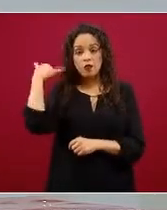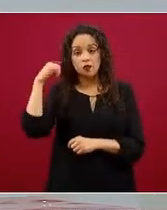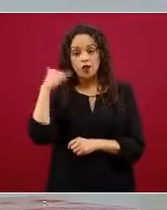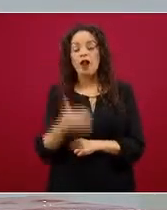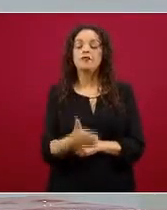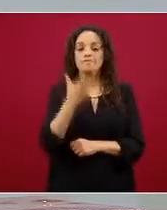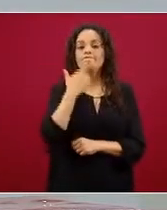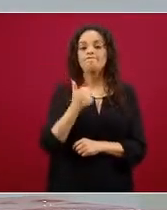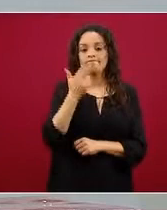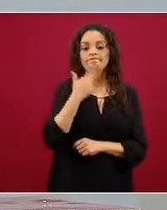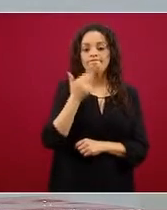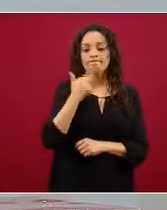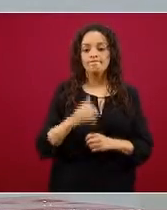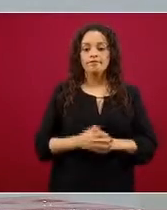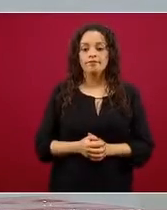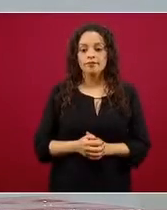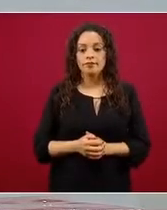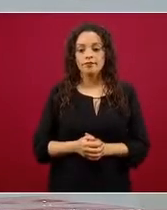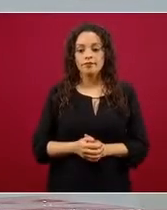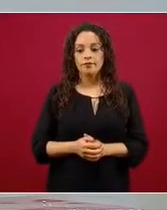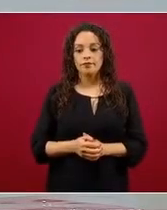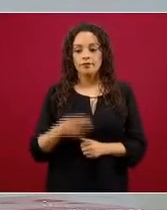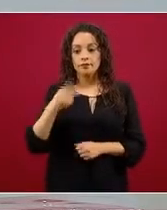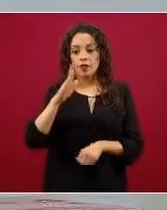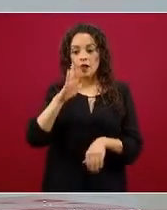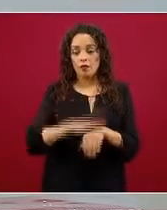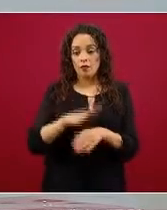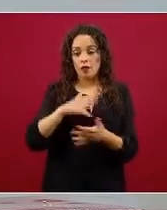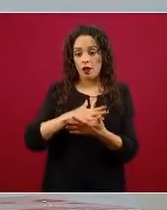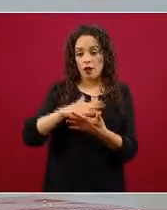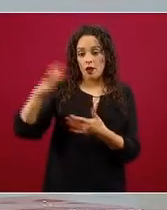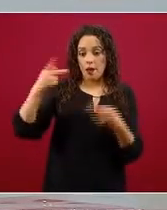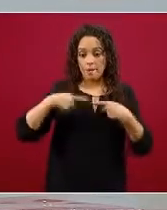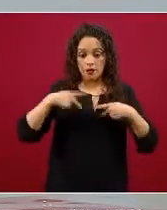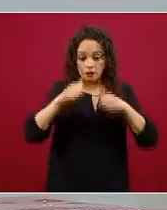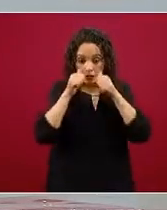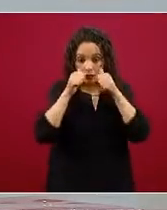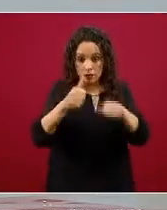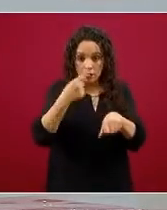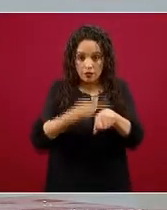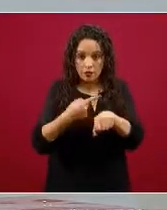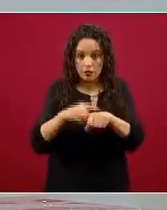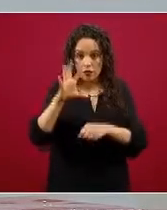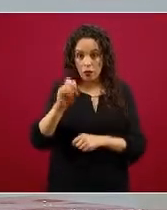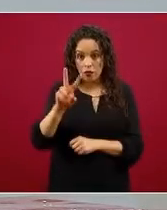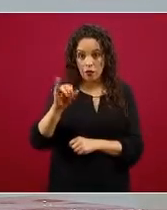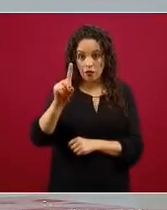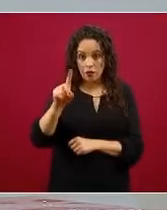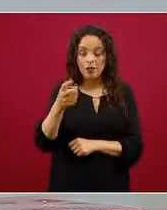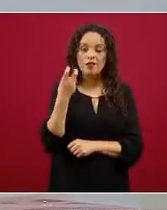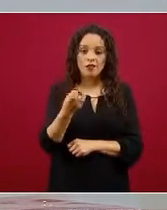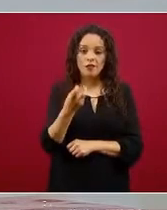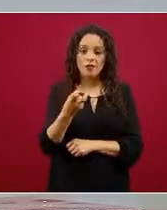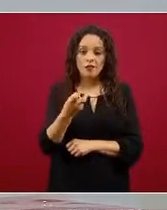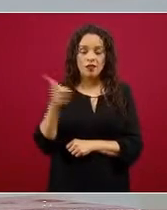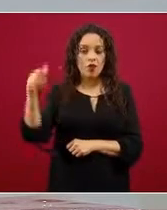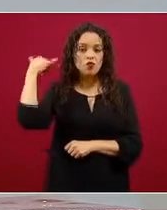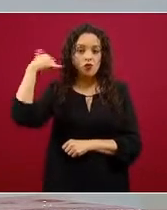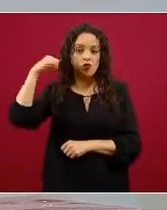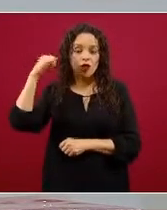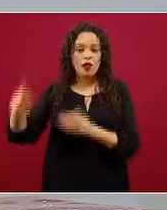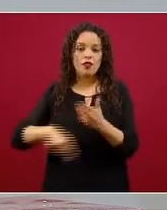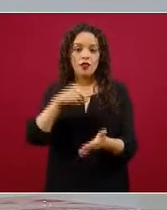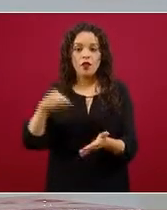De hecho, no me lo he preguntado, pero le digo que puedo decir que el mayor número de pacientes que hemos atendido de COVID ha sido justamente Yucatán